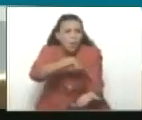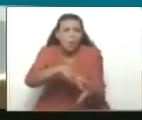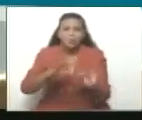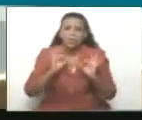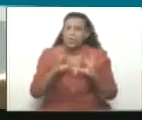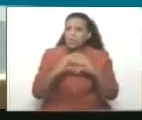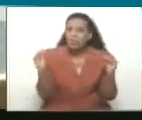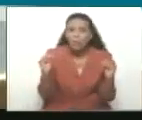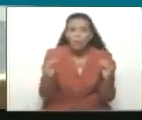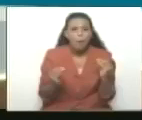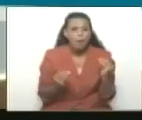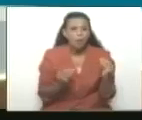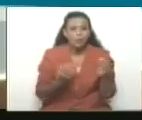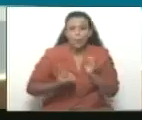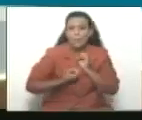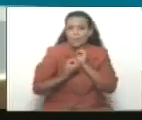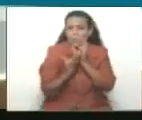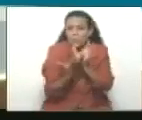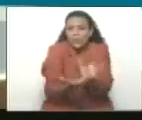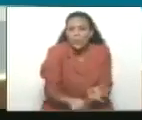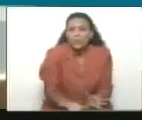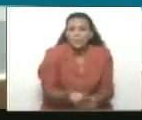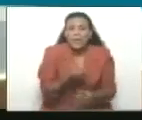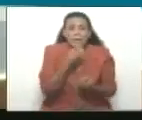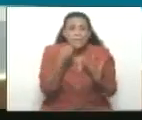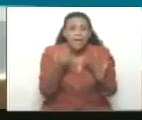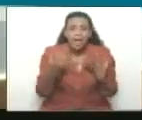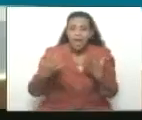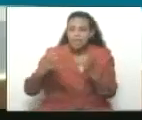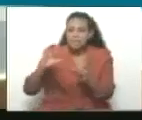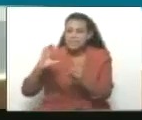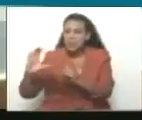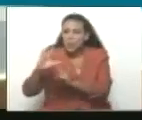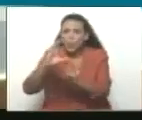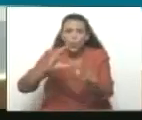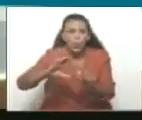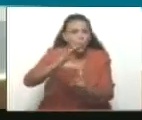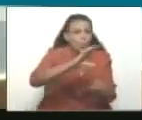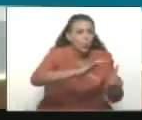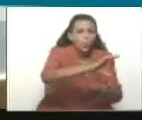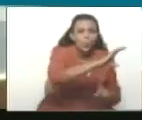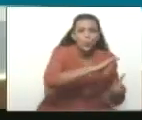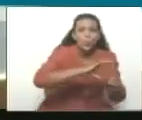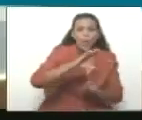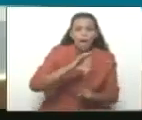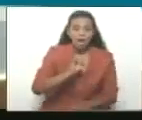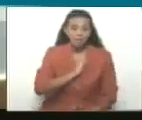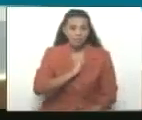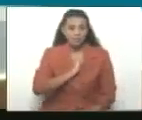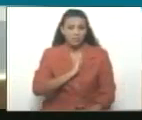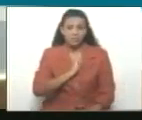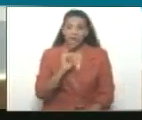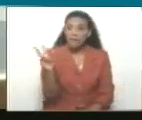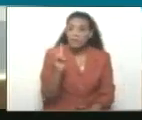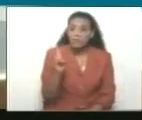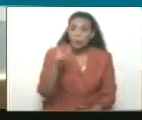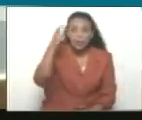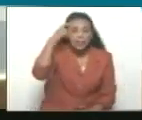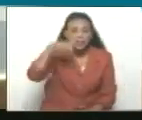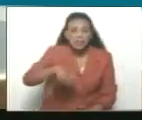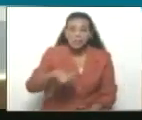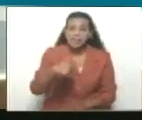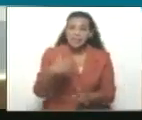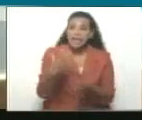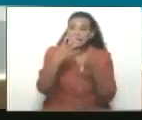la expresión de la hermosa diversidad, de la identidad de los venezolanos. Así que vamos